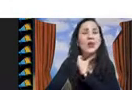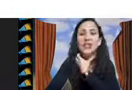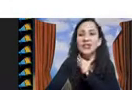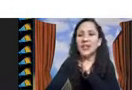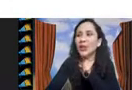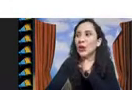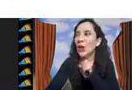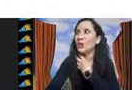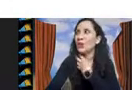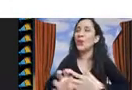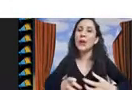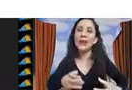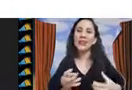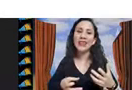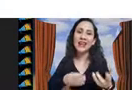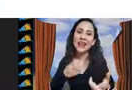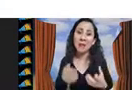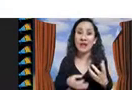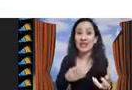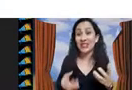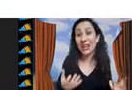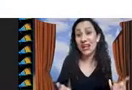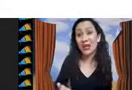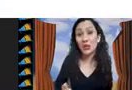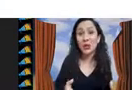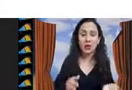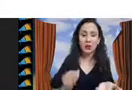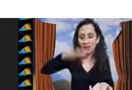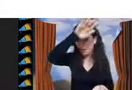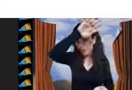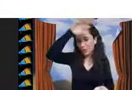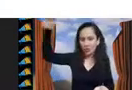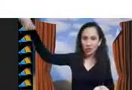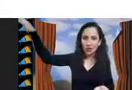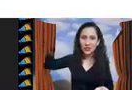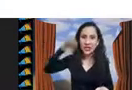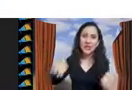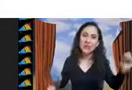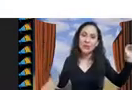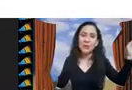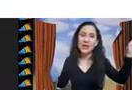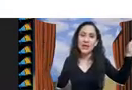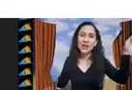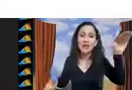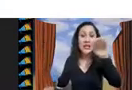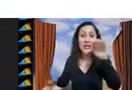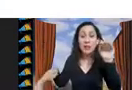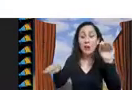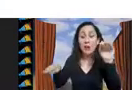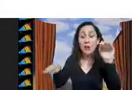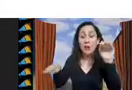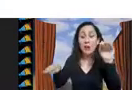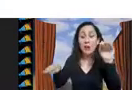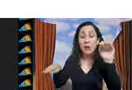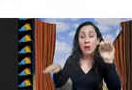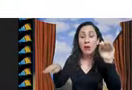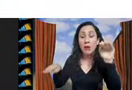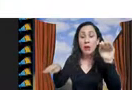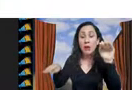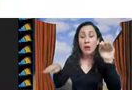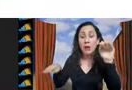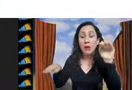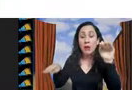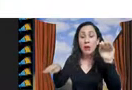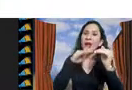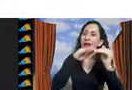final terminamos haciendo pues como la parte de aprendizaje ¿no? que voy a tener conjuntos de datos que para cada instancia me va a dar sus